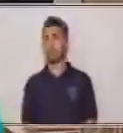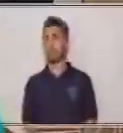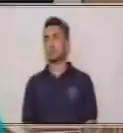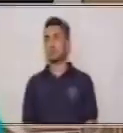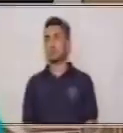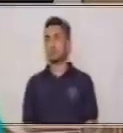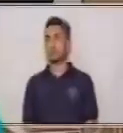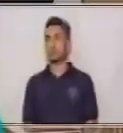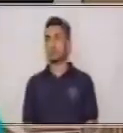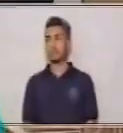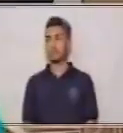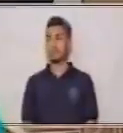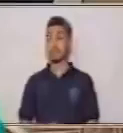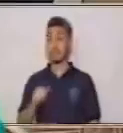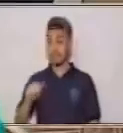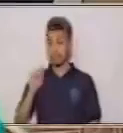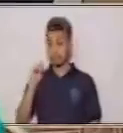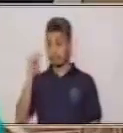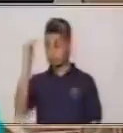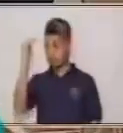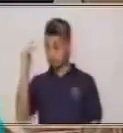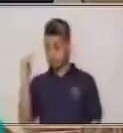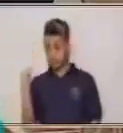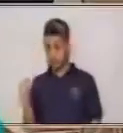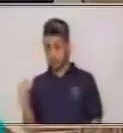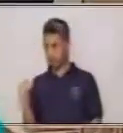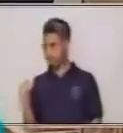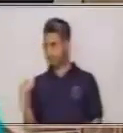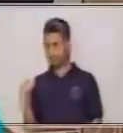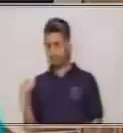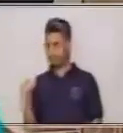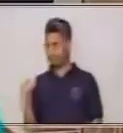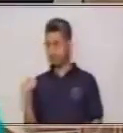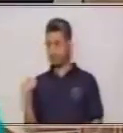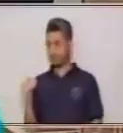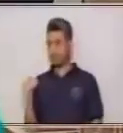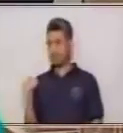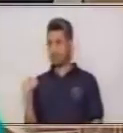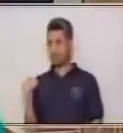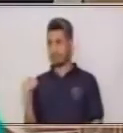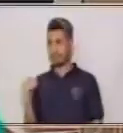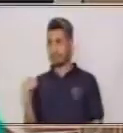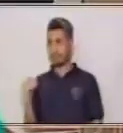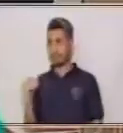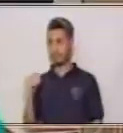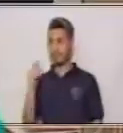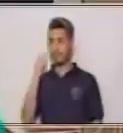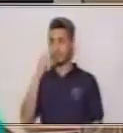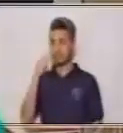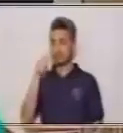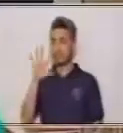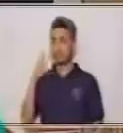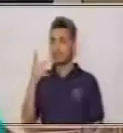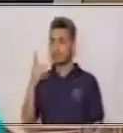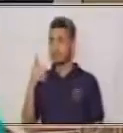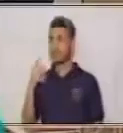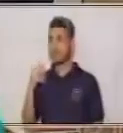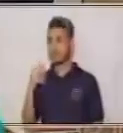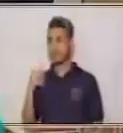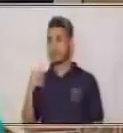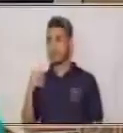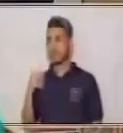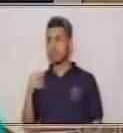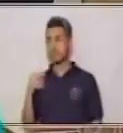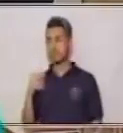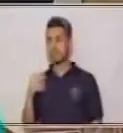¿Ese era el orden correcto? Tampoco. ¿Qué iba en este lugar? Pañuelo.